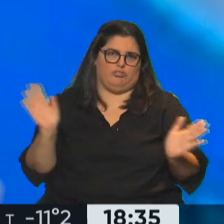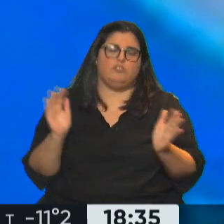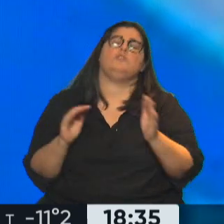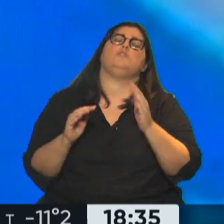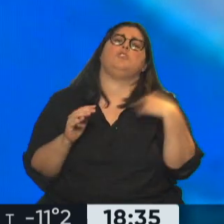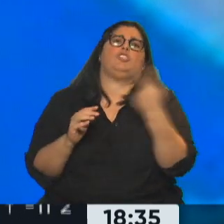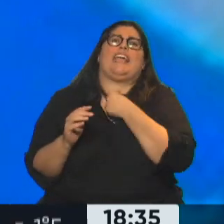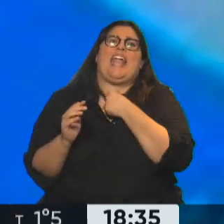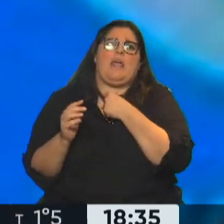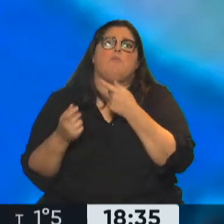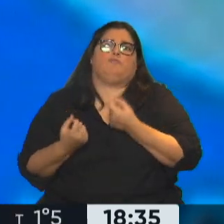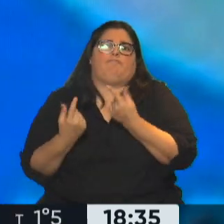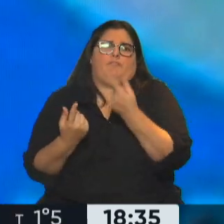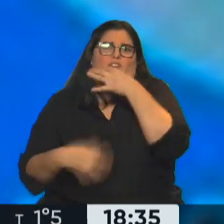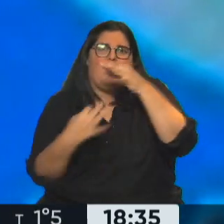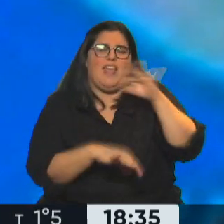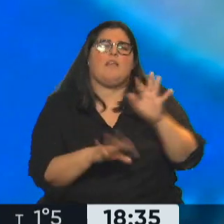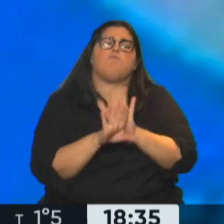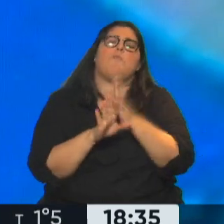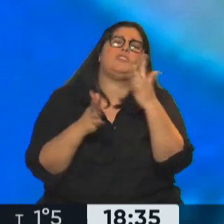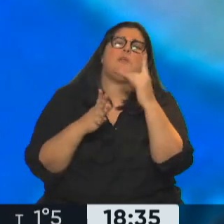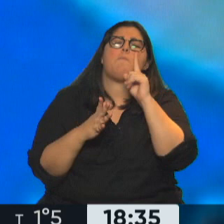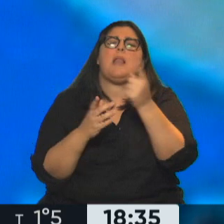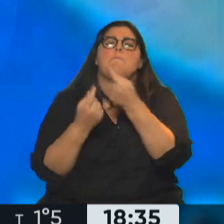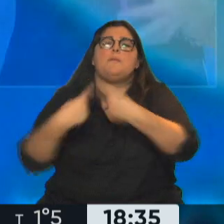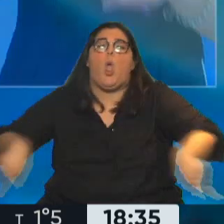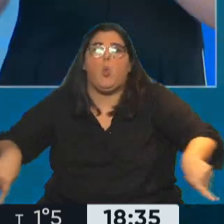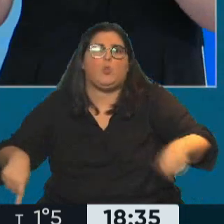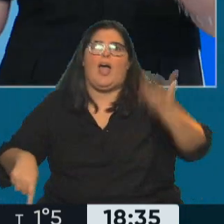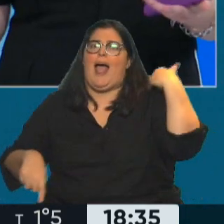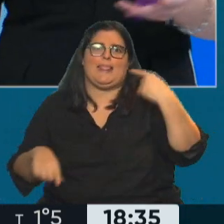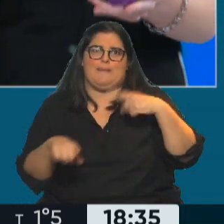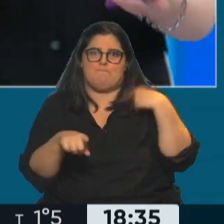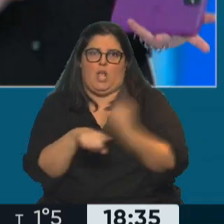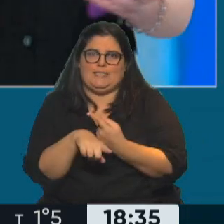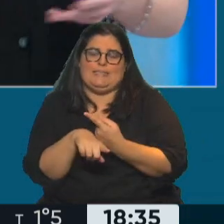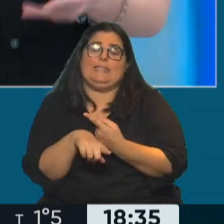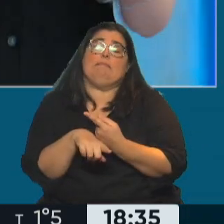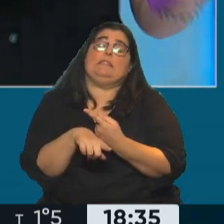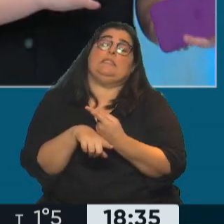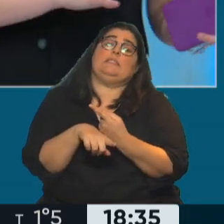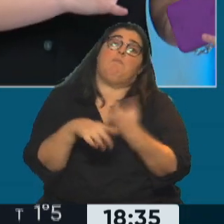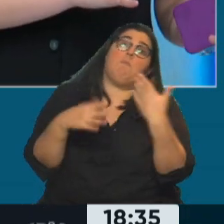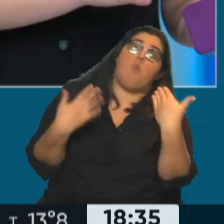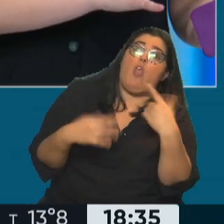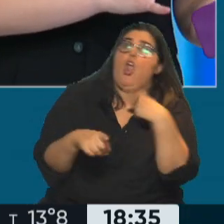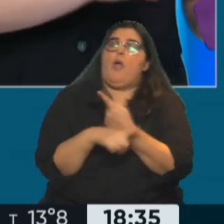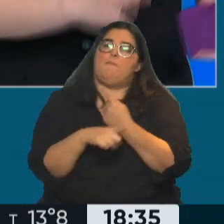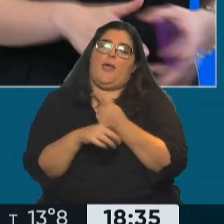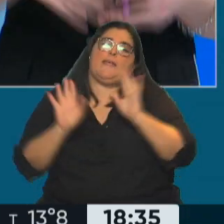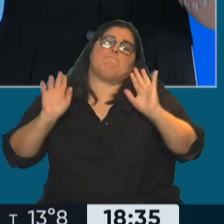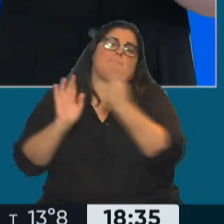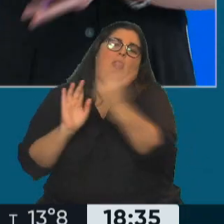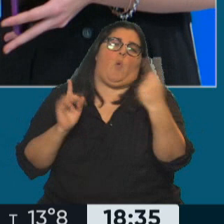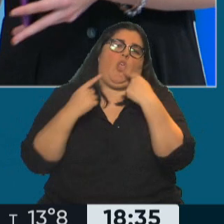queremos garantizar el abastecimiento. A un nivel de 1.300 productos no podíamos. Bueno, si pueden o no, ya es cuestión argumentativa